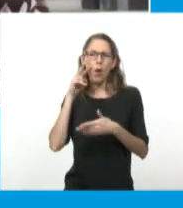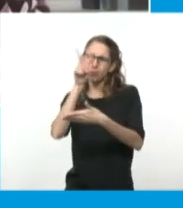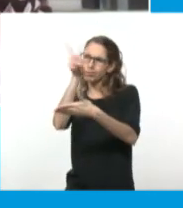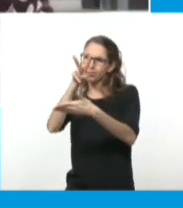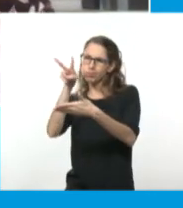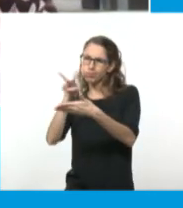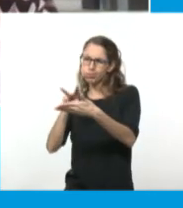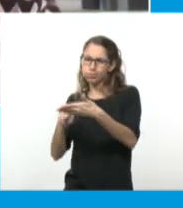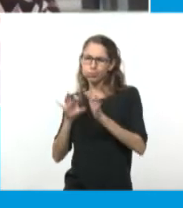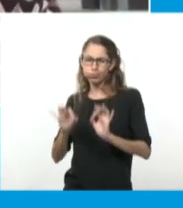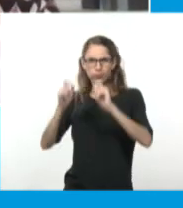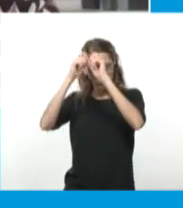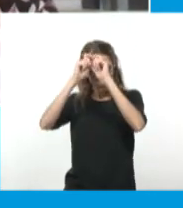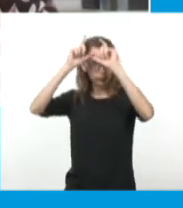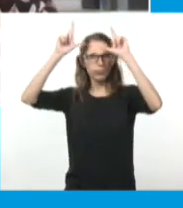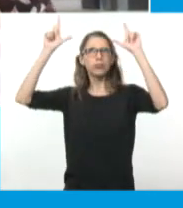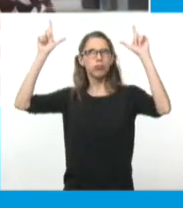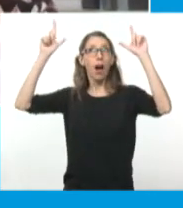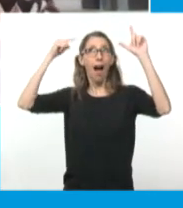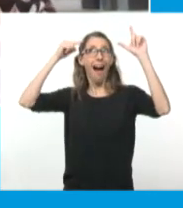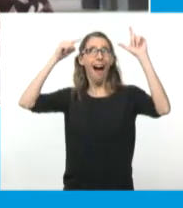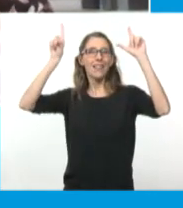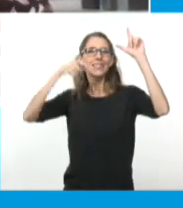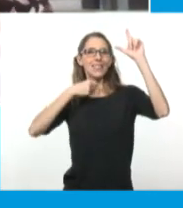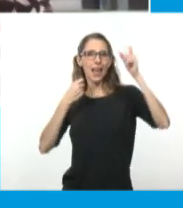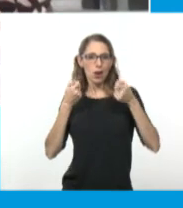y tratar de, con su trabajo, reflejar ese punto de vista.